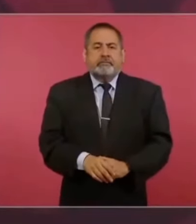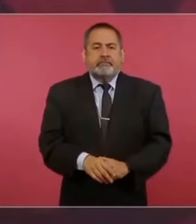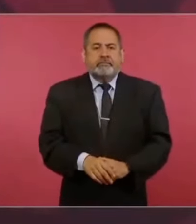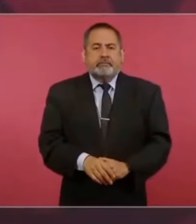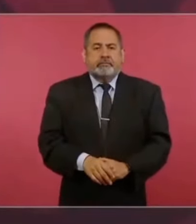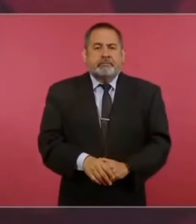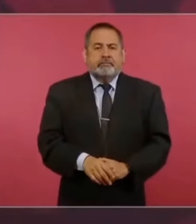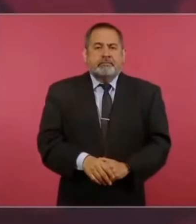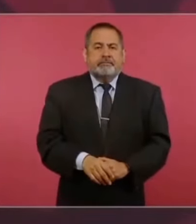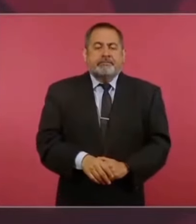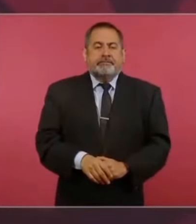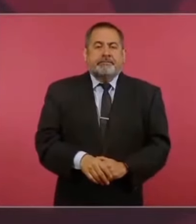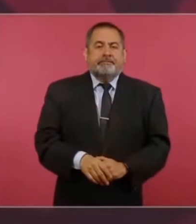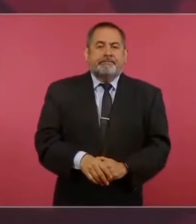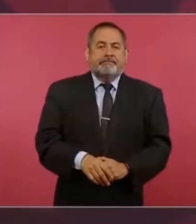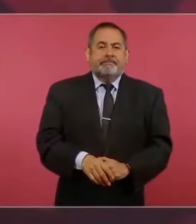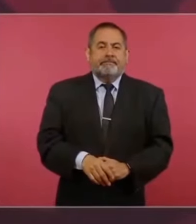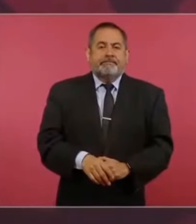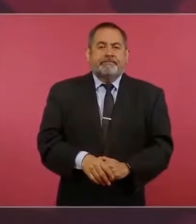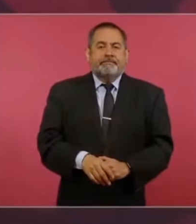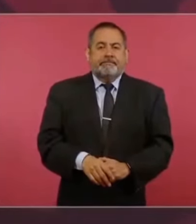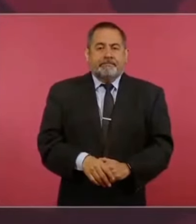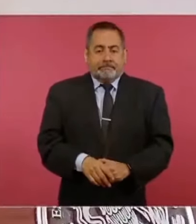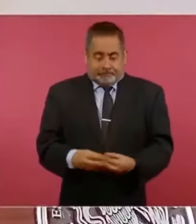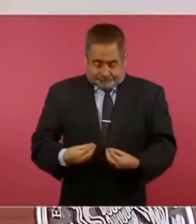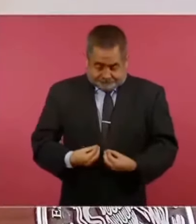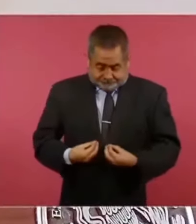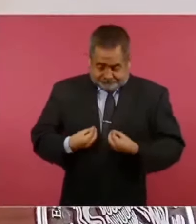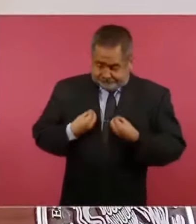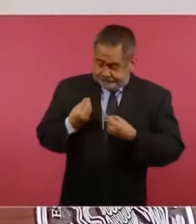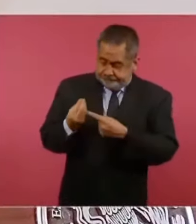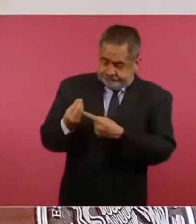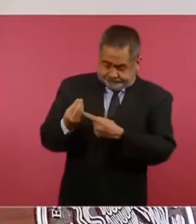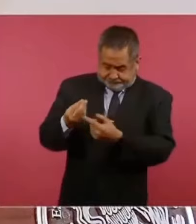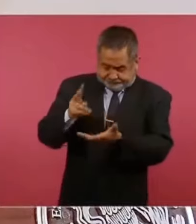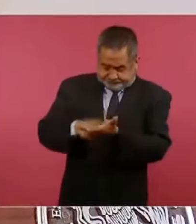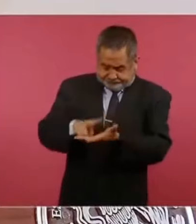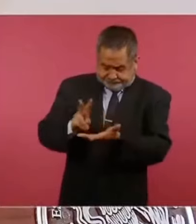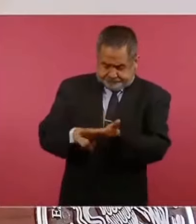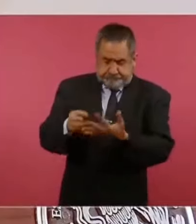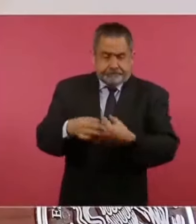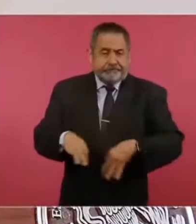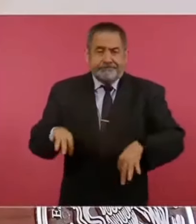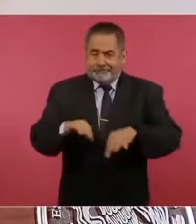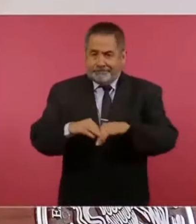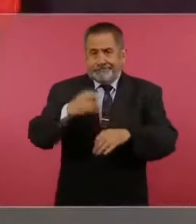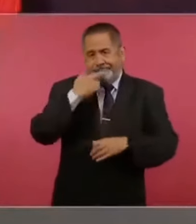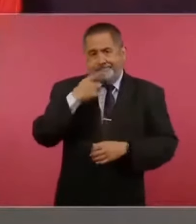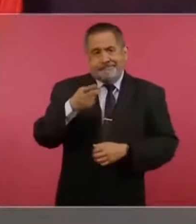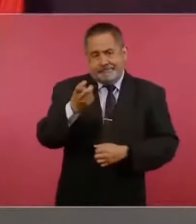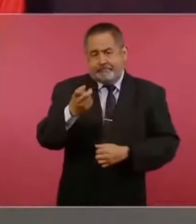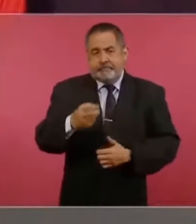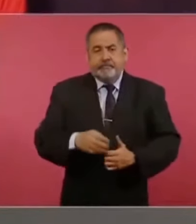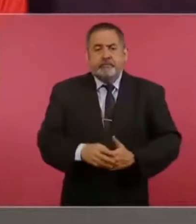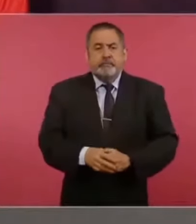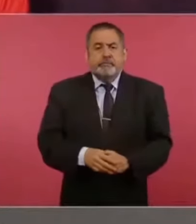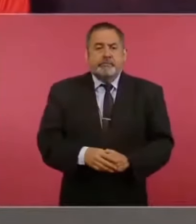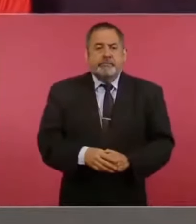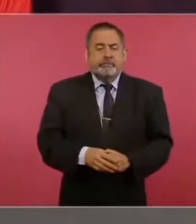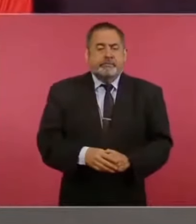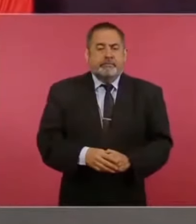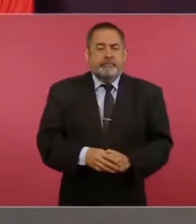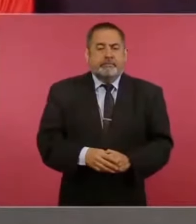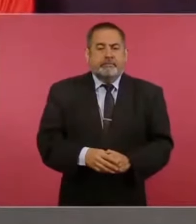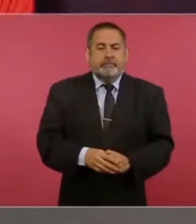Sí. La vida de los más preciados y además es